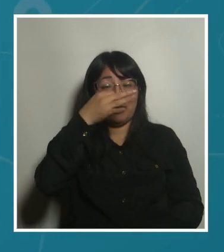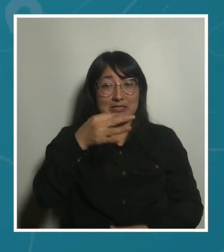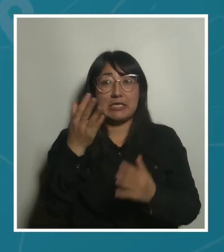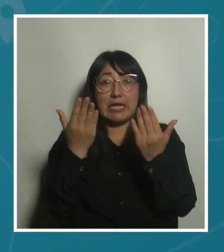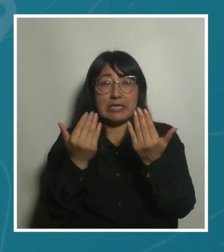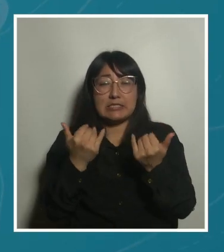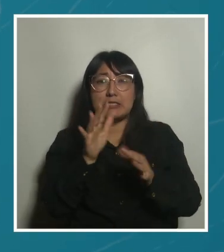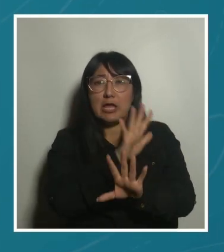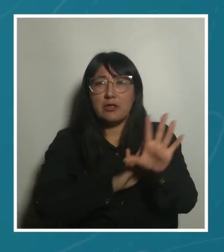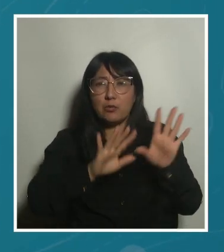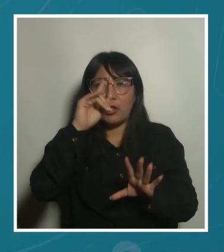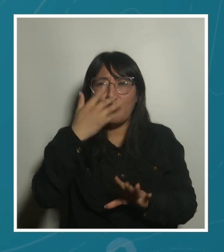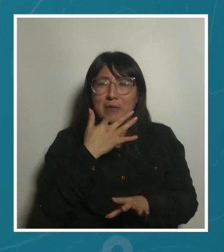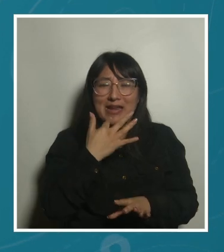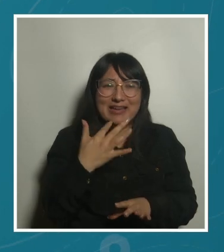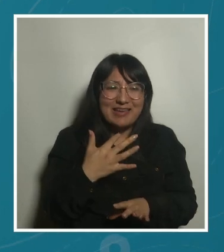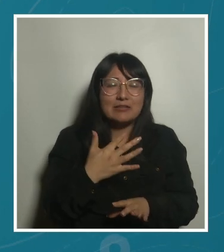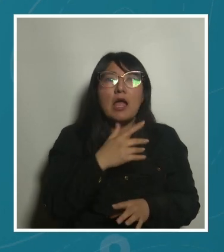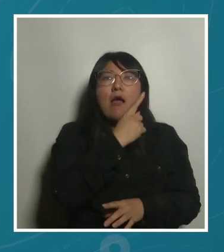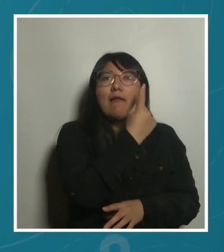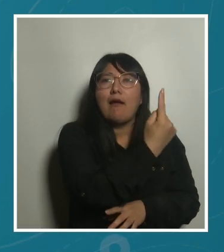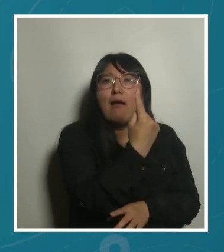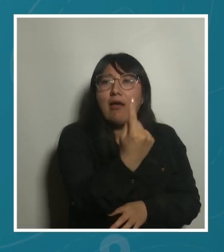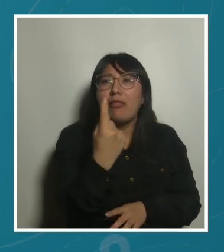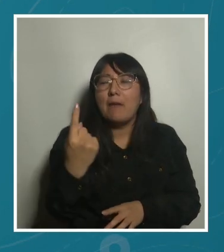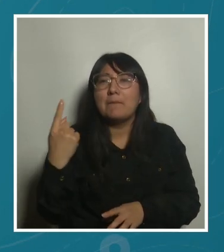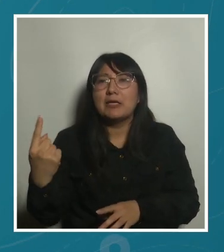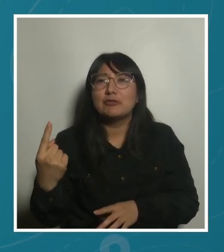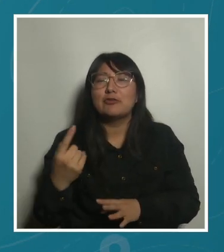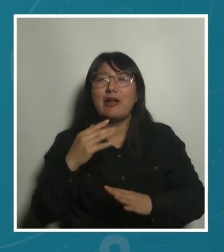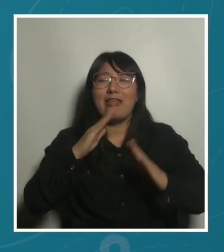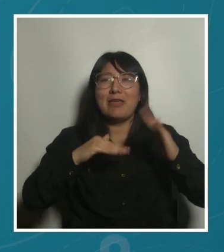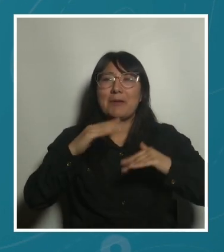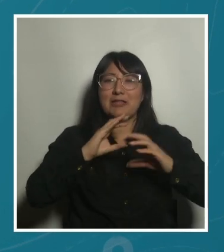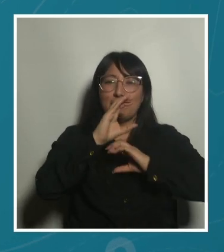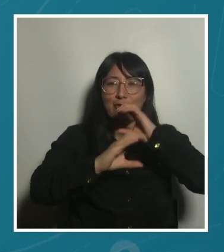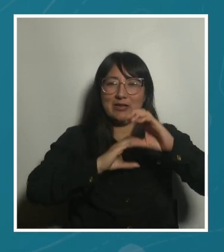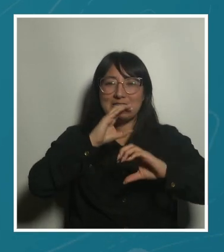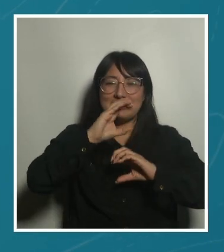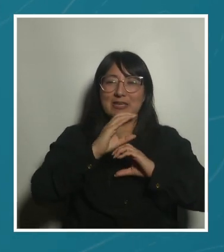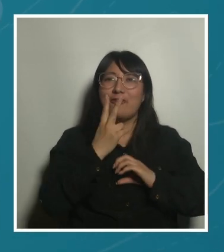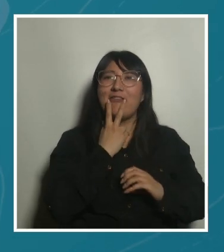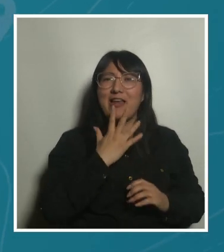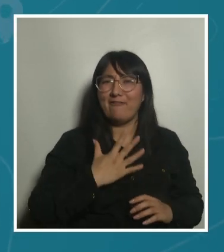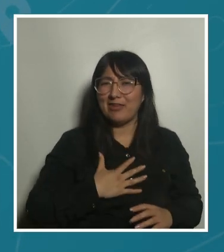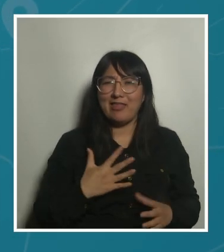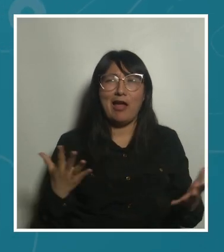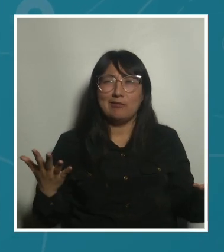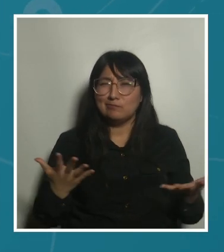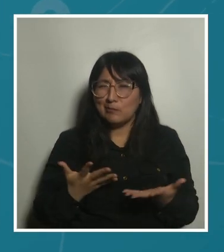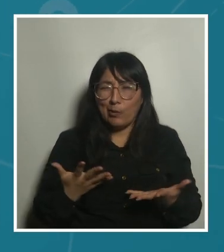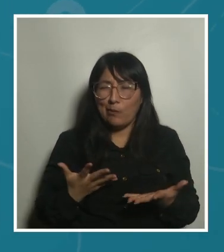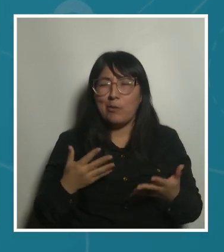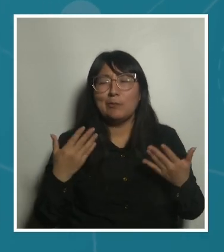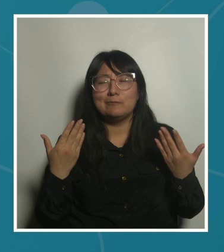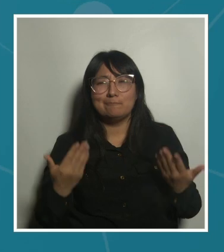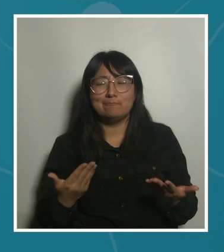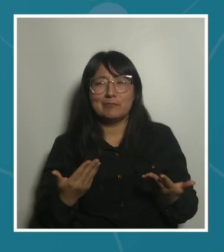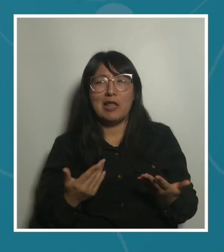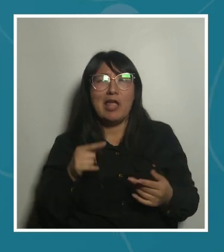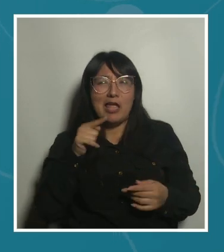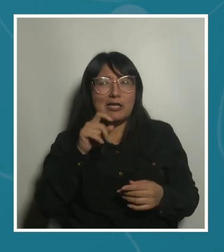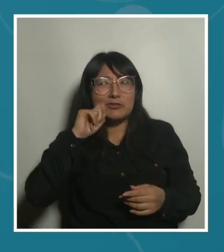de cuidados para cada persona y a través del ciclo vital. Y a través del ciclo vital no solamente habla,